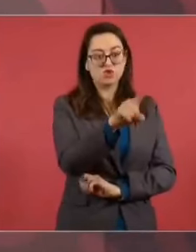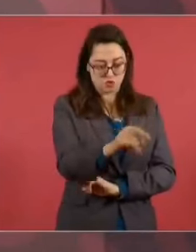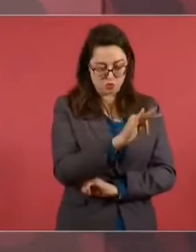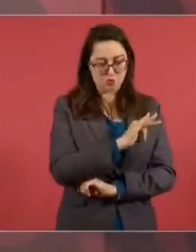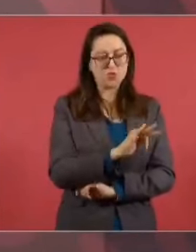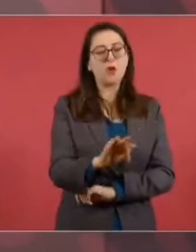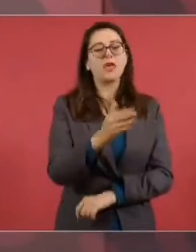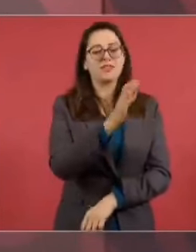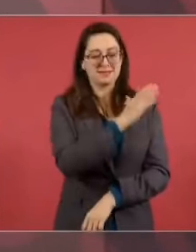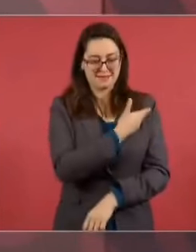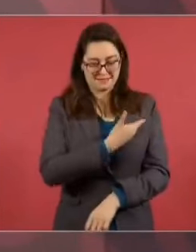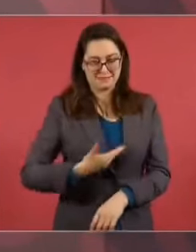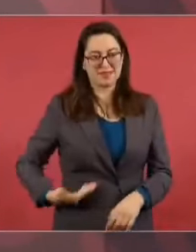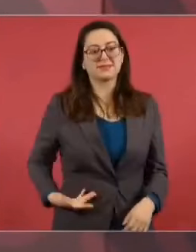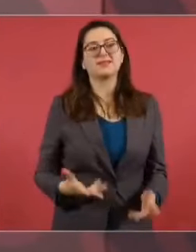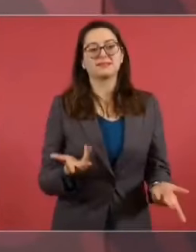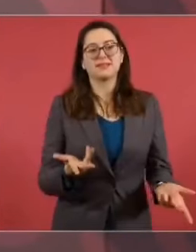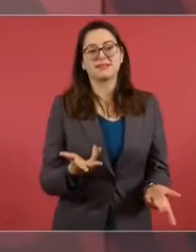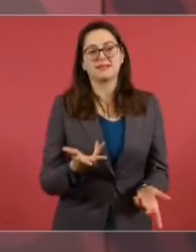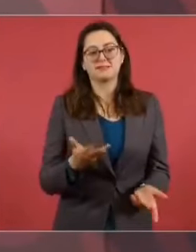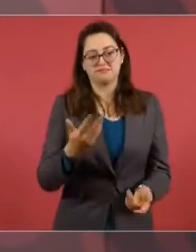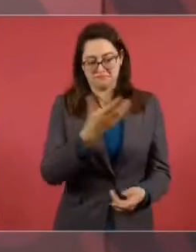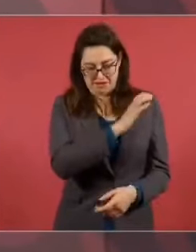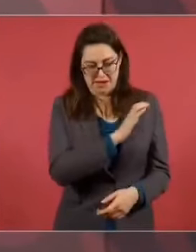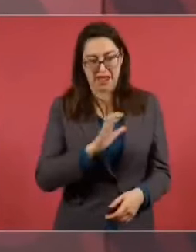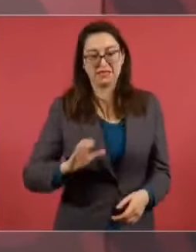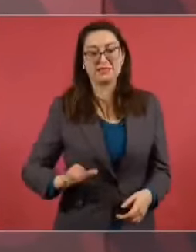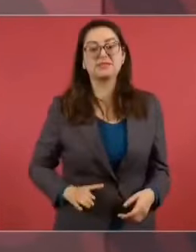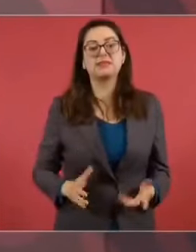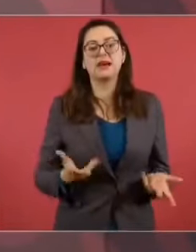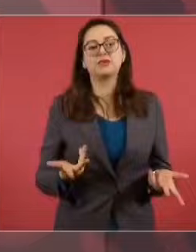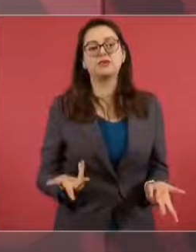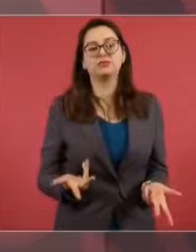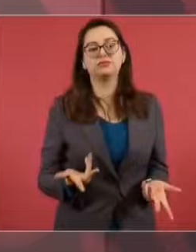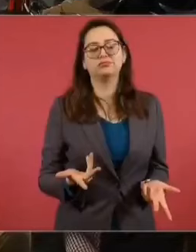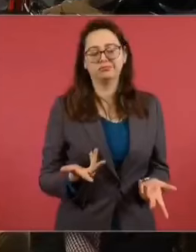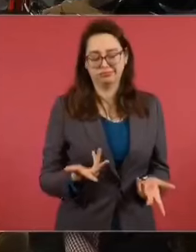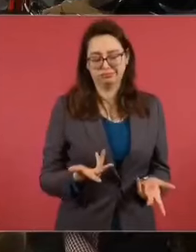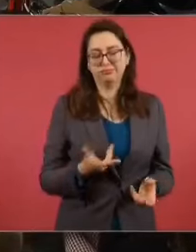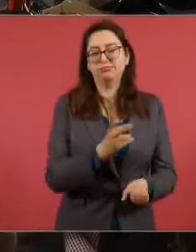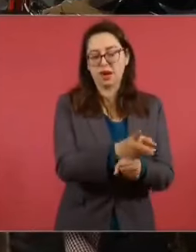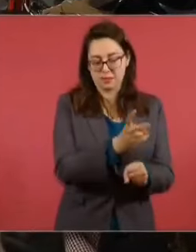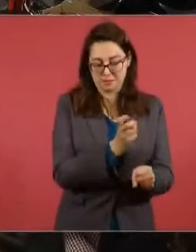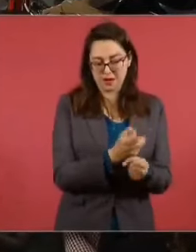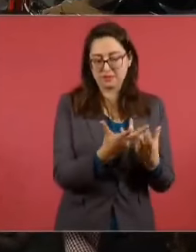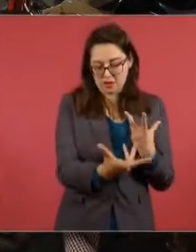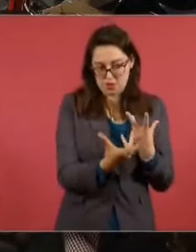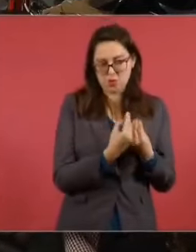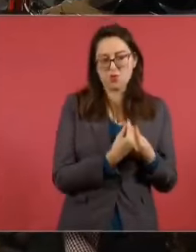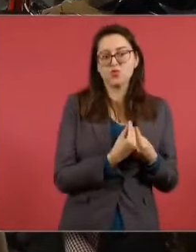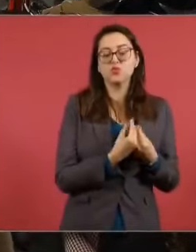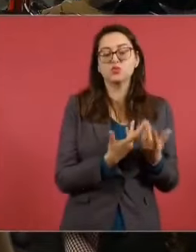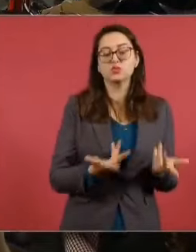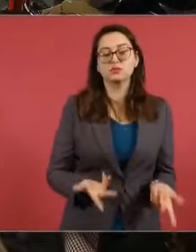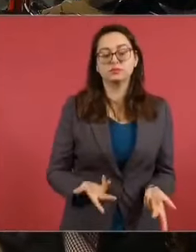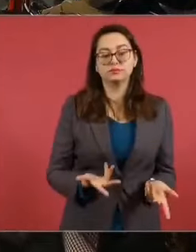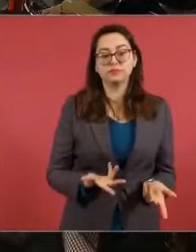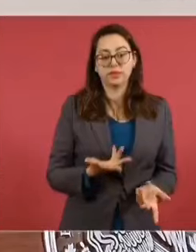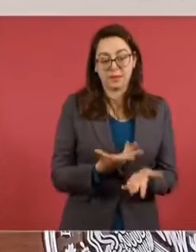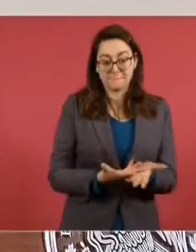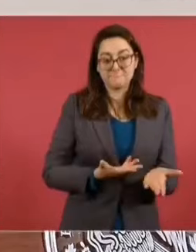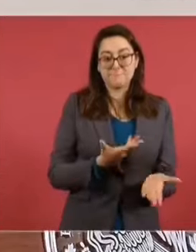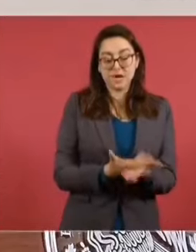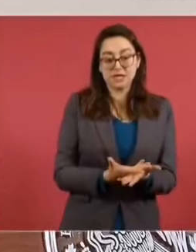con la propuesta de que